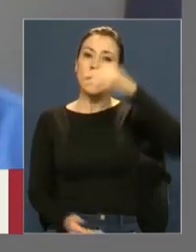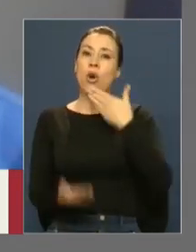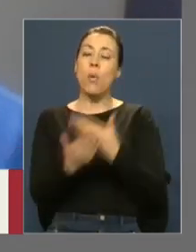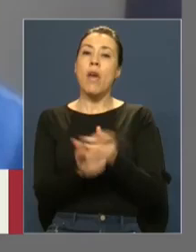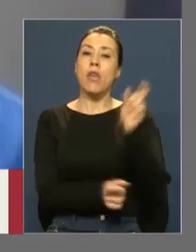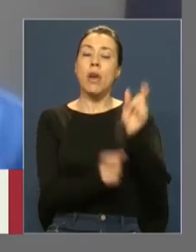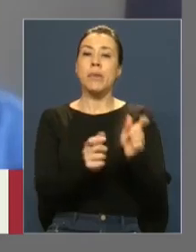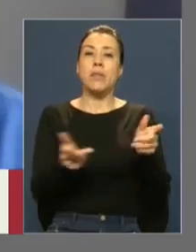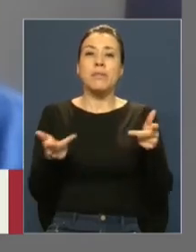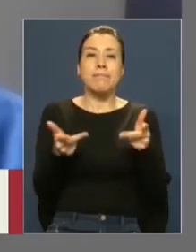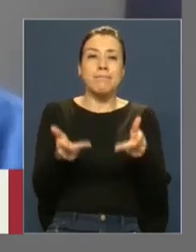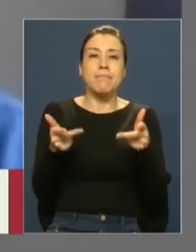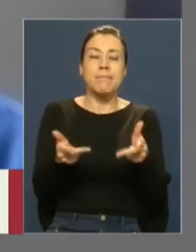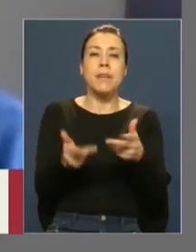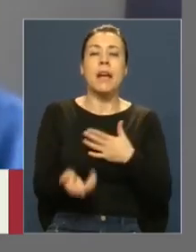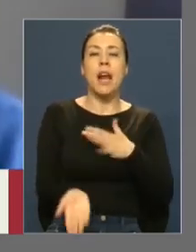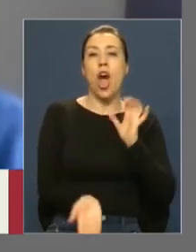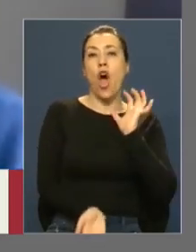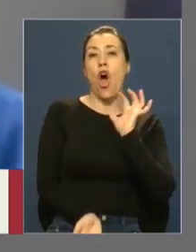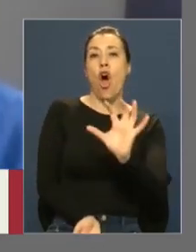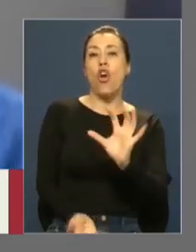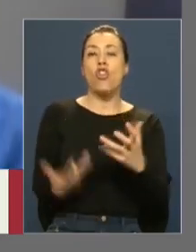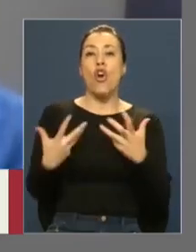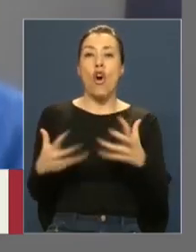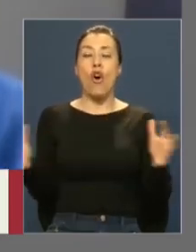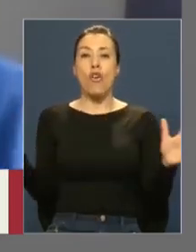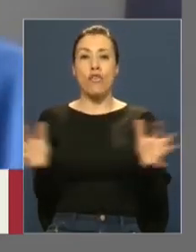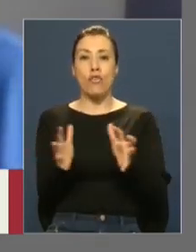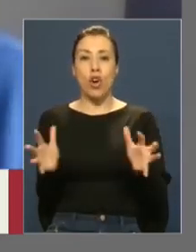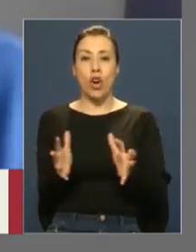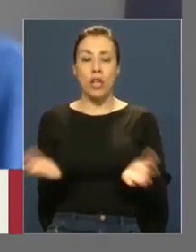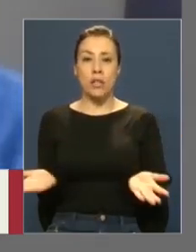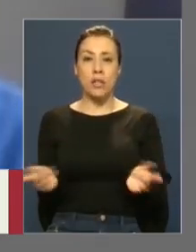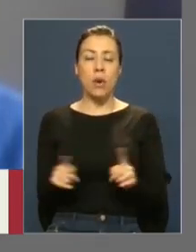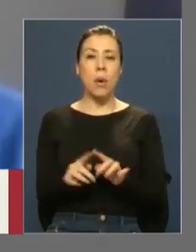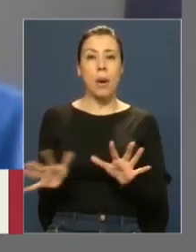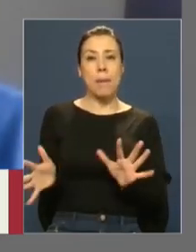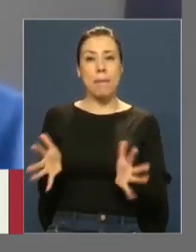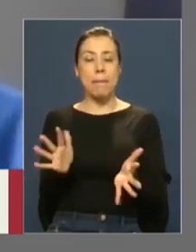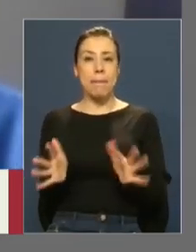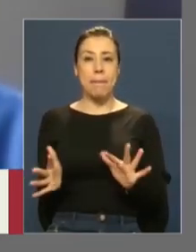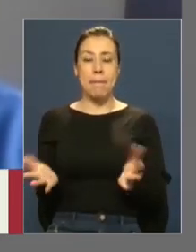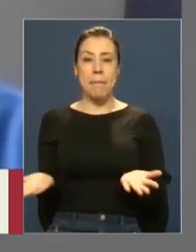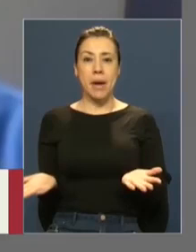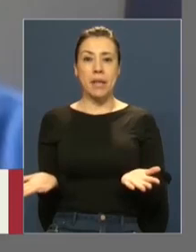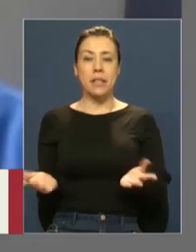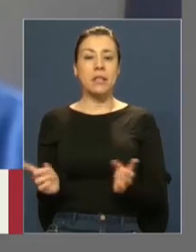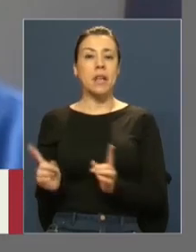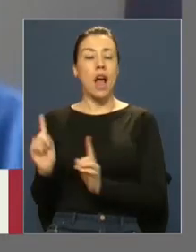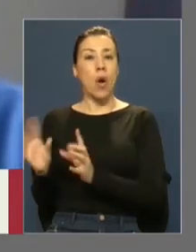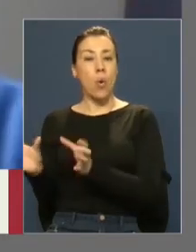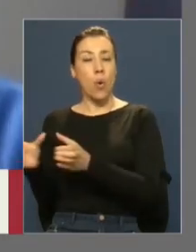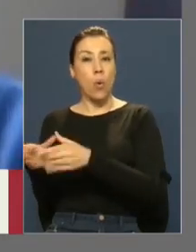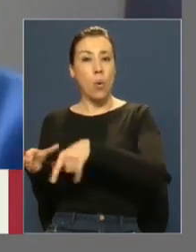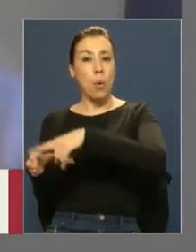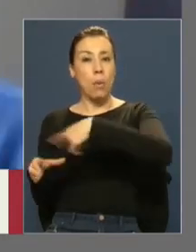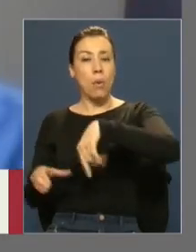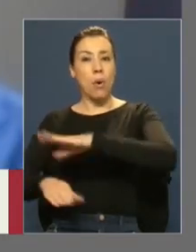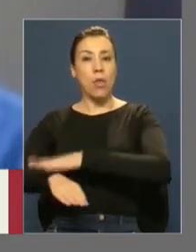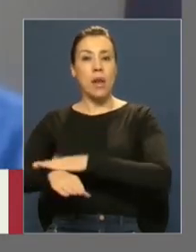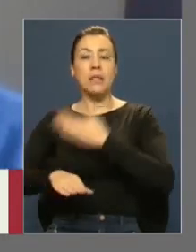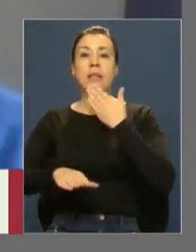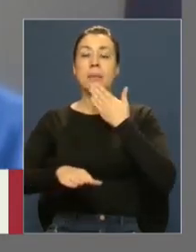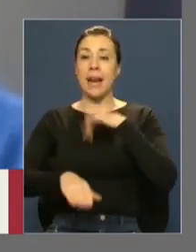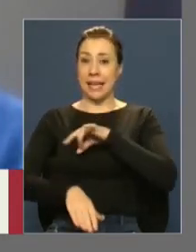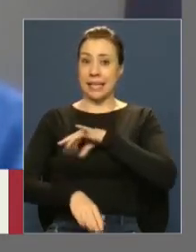incitación al odio y a la violencia. Pareciera que a parte de la derecha en Chile y en el